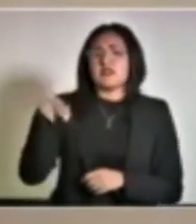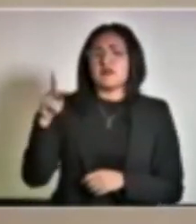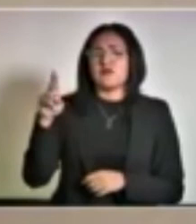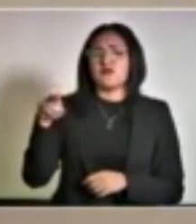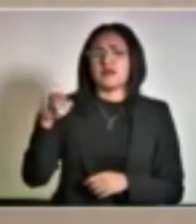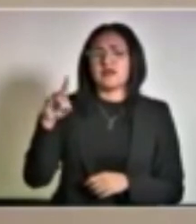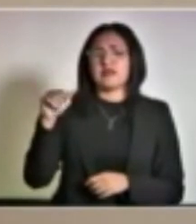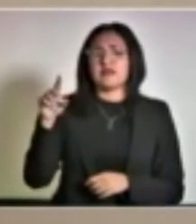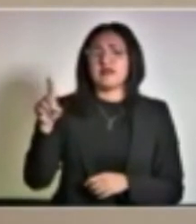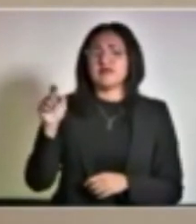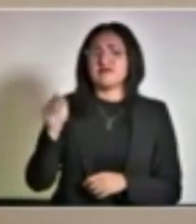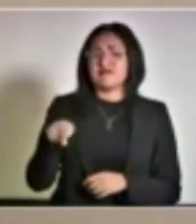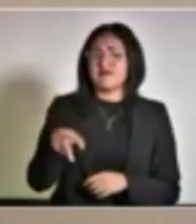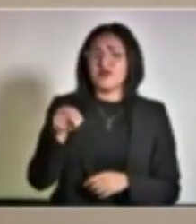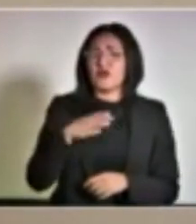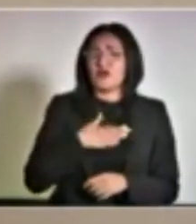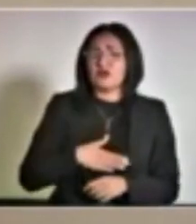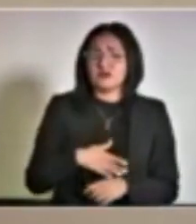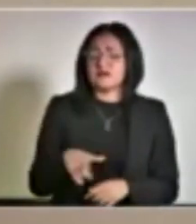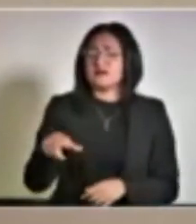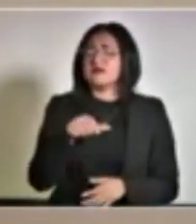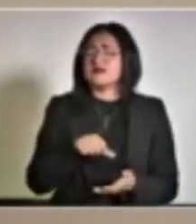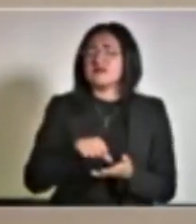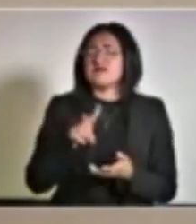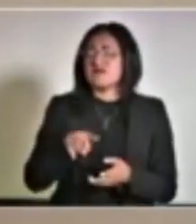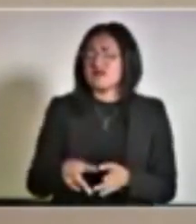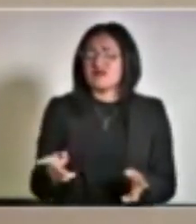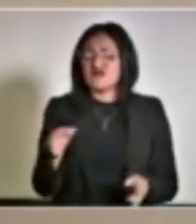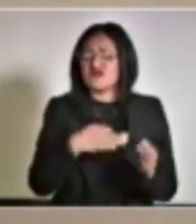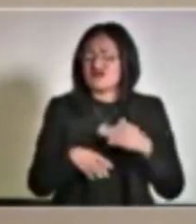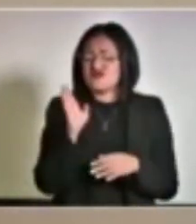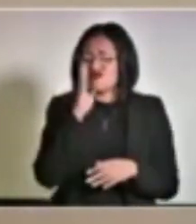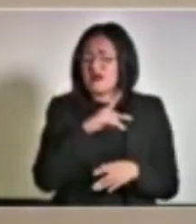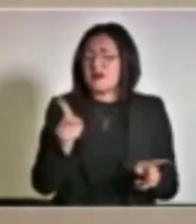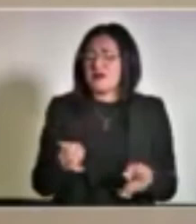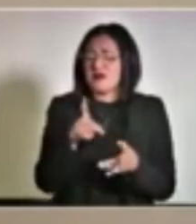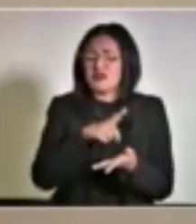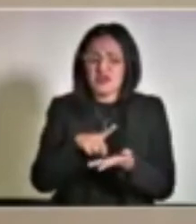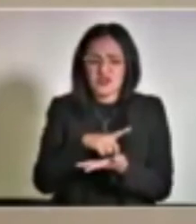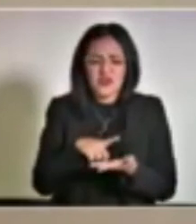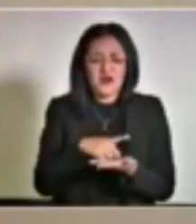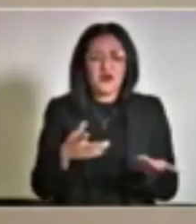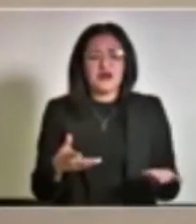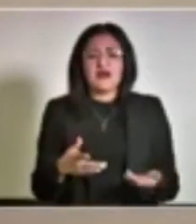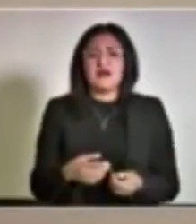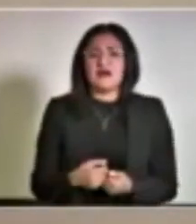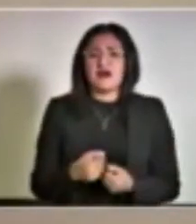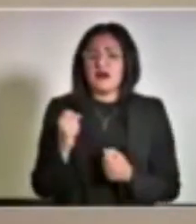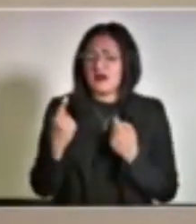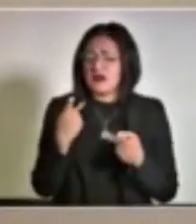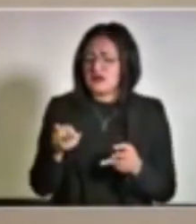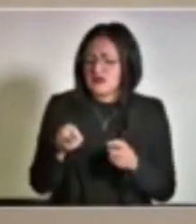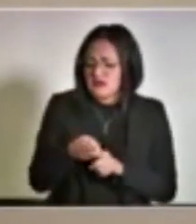Un centro de delincuencia, de narcomenudeo, narcotráfico, de